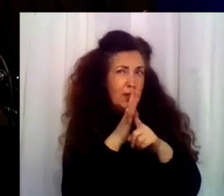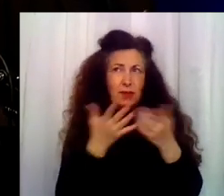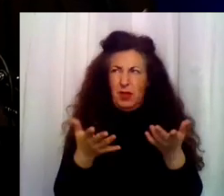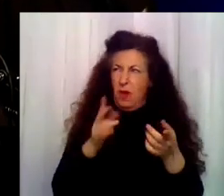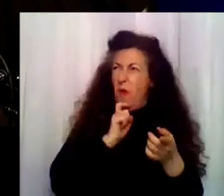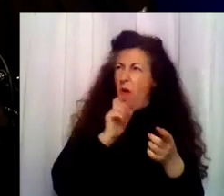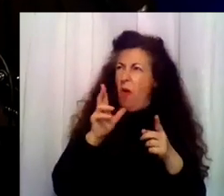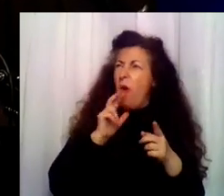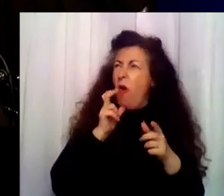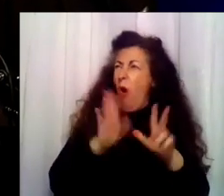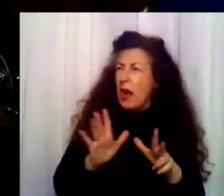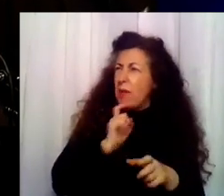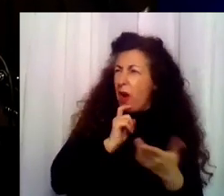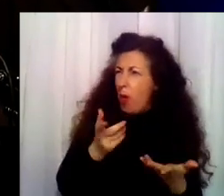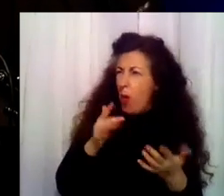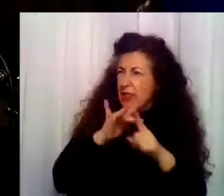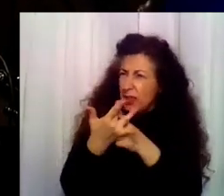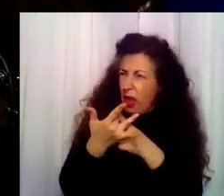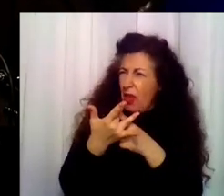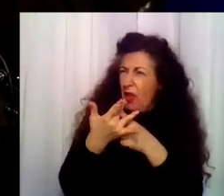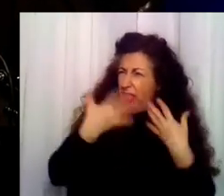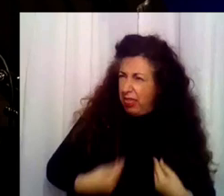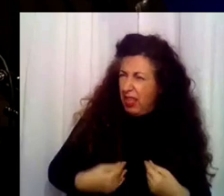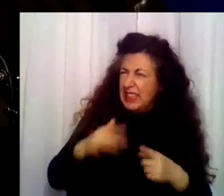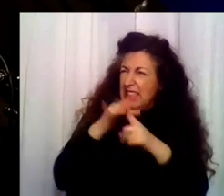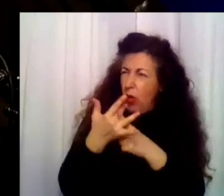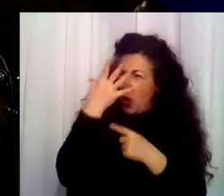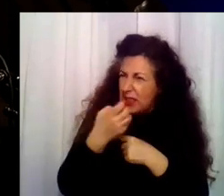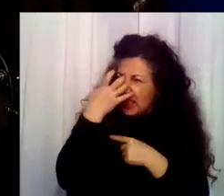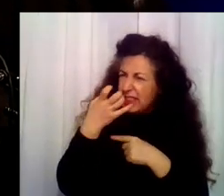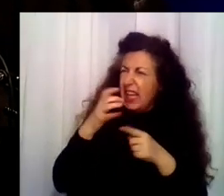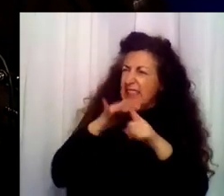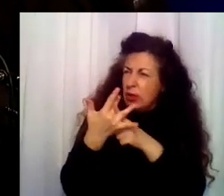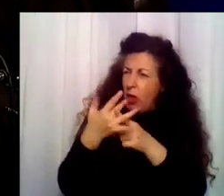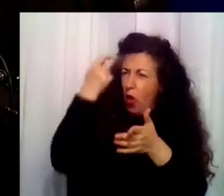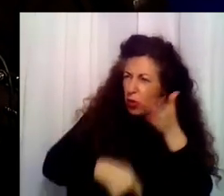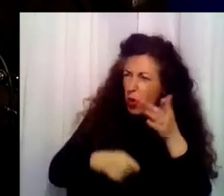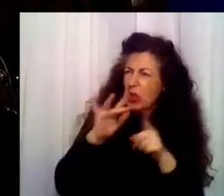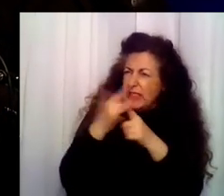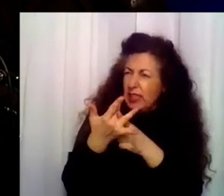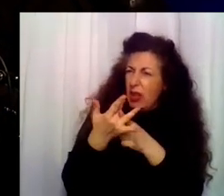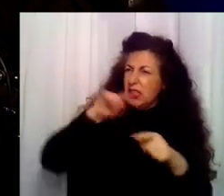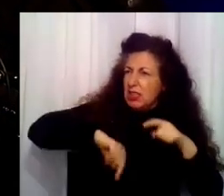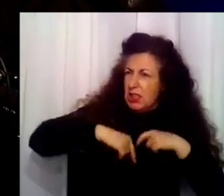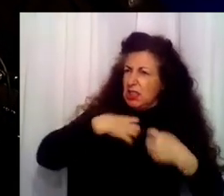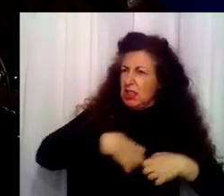No sé, penoso, triste, duro, exasperante, no sé,